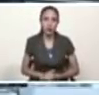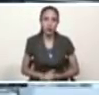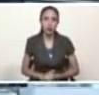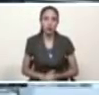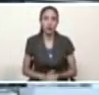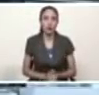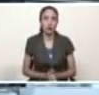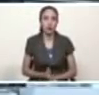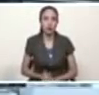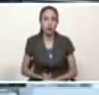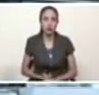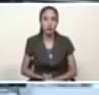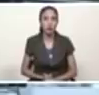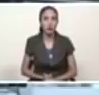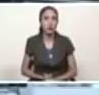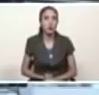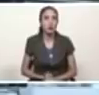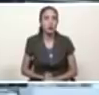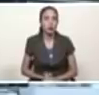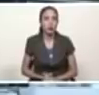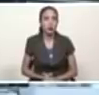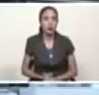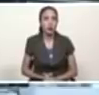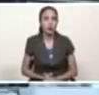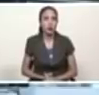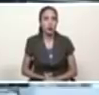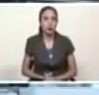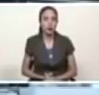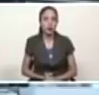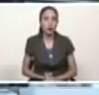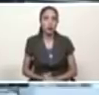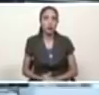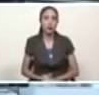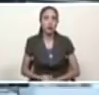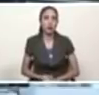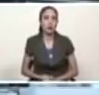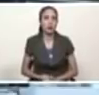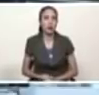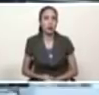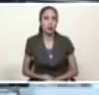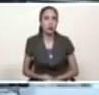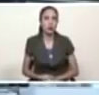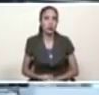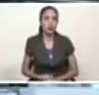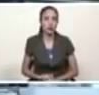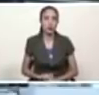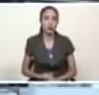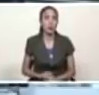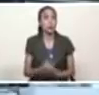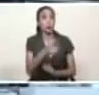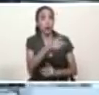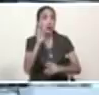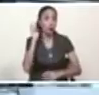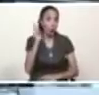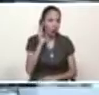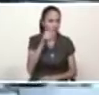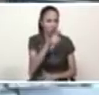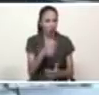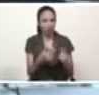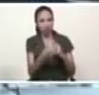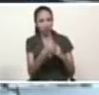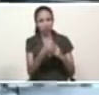profunda mucho más compleja mucho más grande que las caricaturas que repiten desde la Casa Blanca Donald Trump Mike Pence